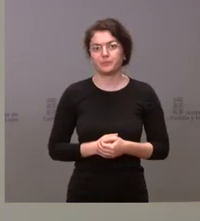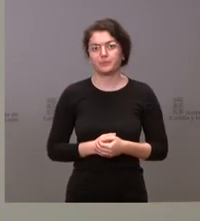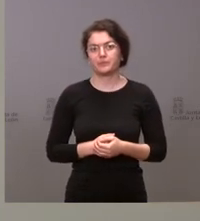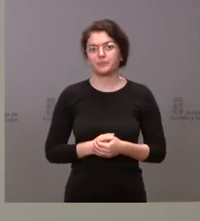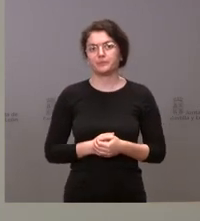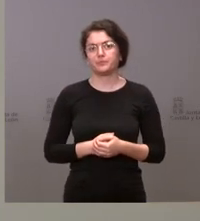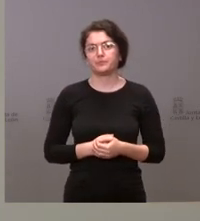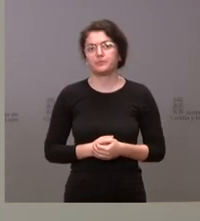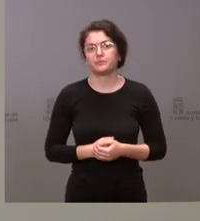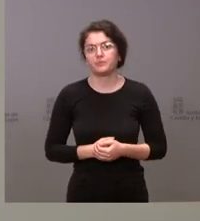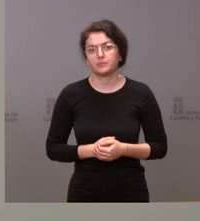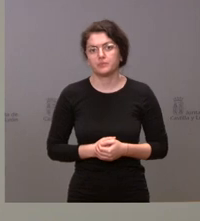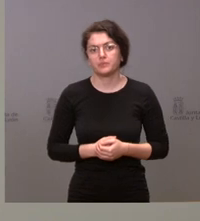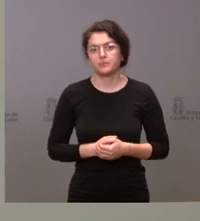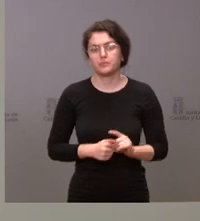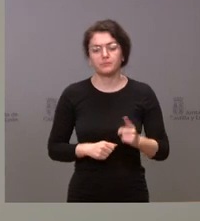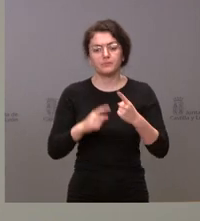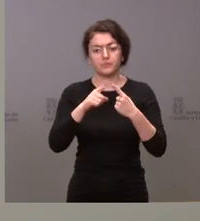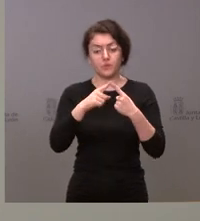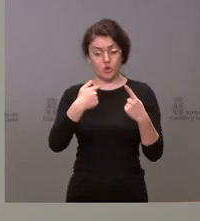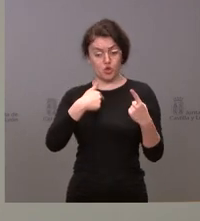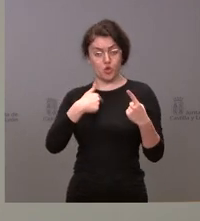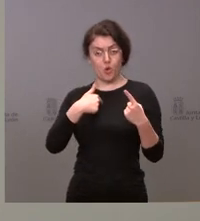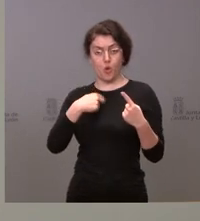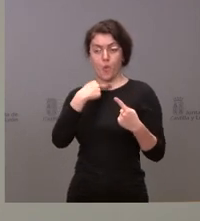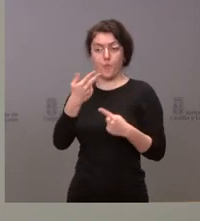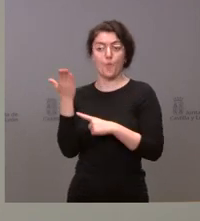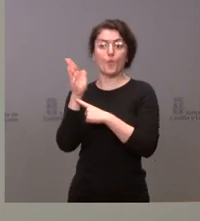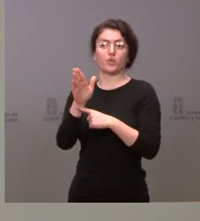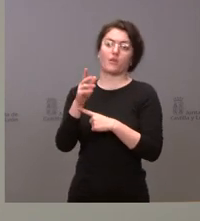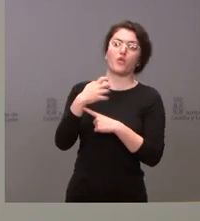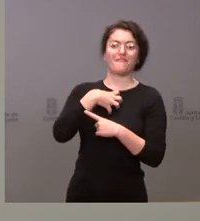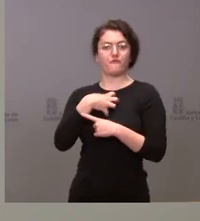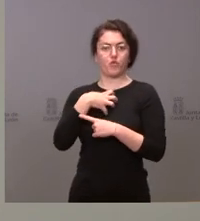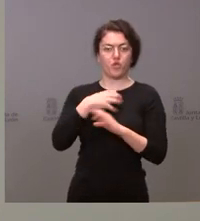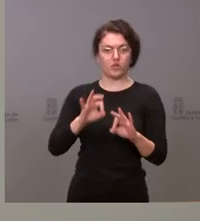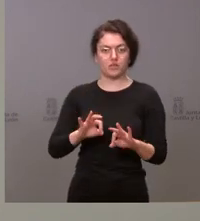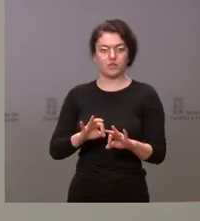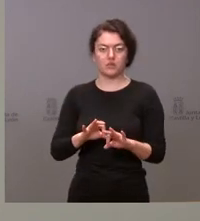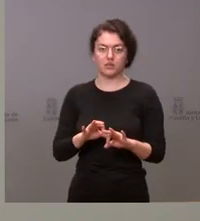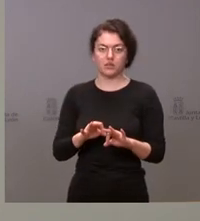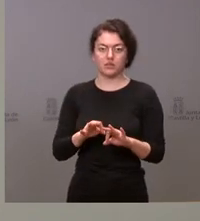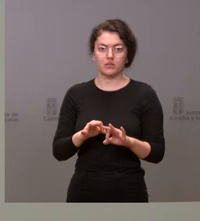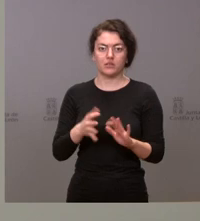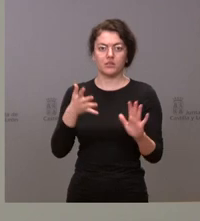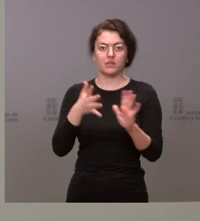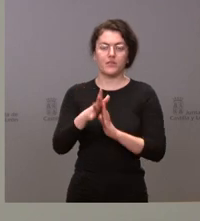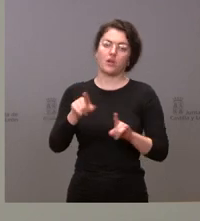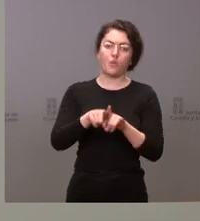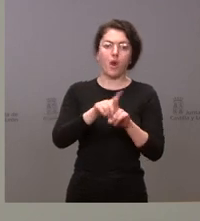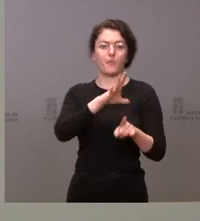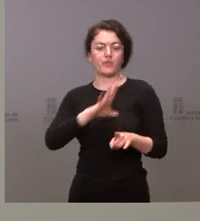Bueno, sobre el primer asunto. Yo hoy soy el portavoz de un Gobierno de Funciones y, como tal, de un Gobierno que sigue funcionando.